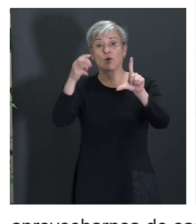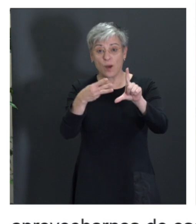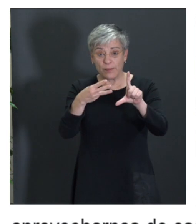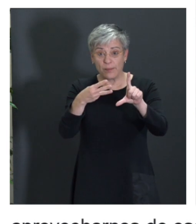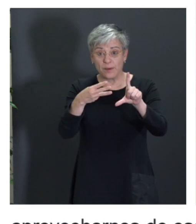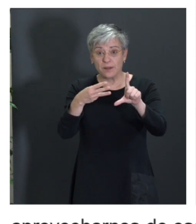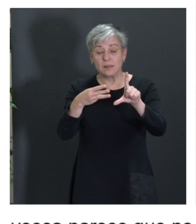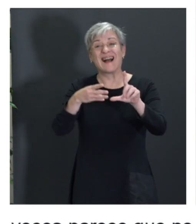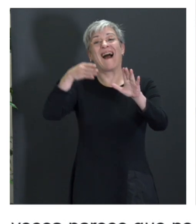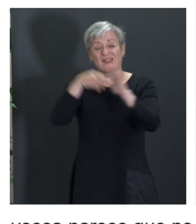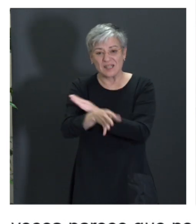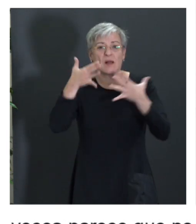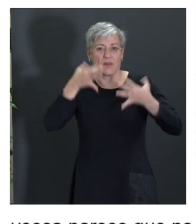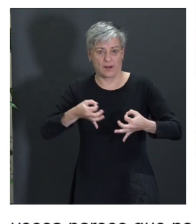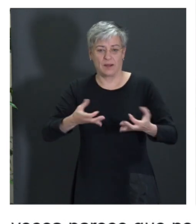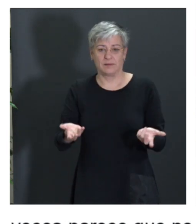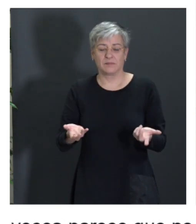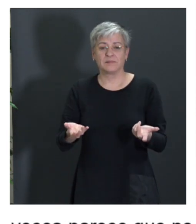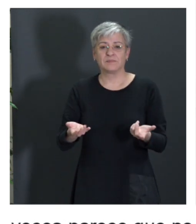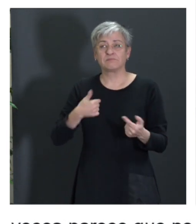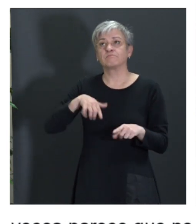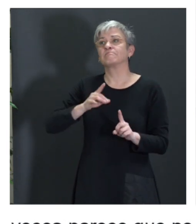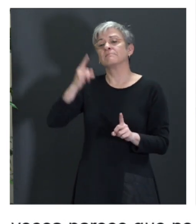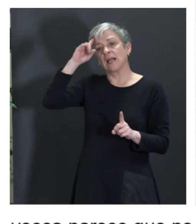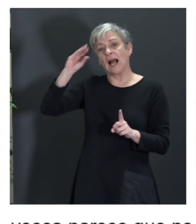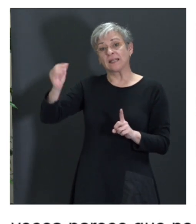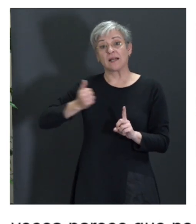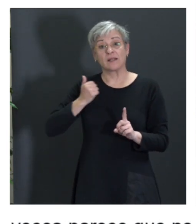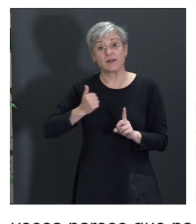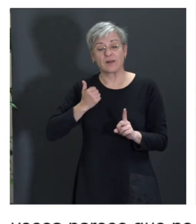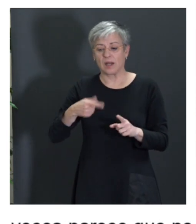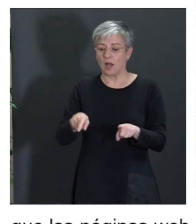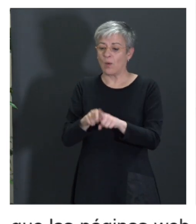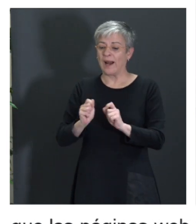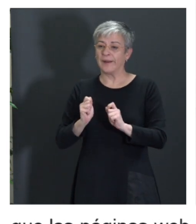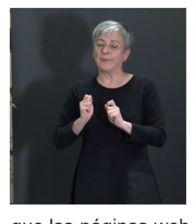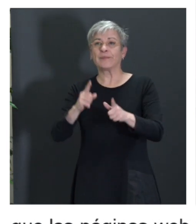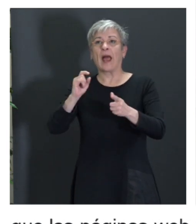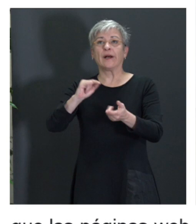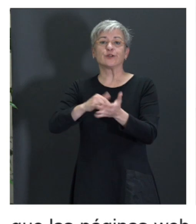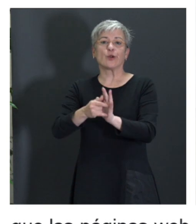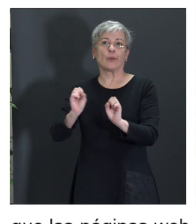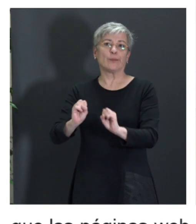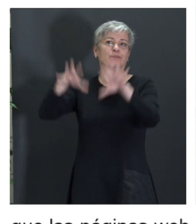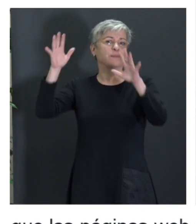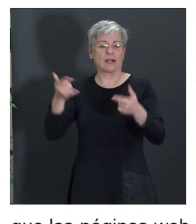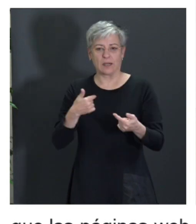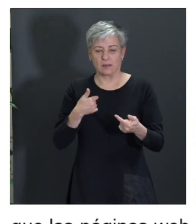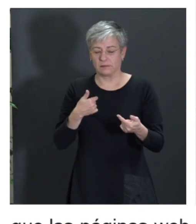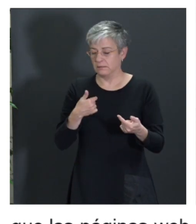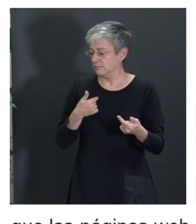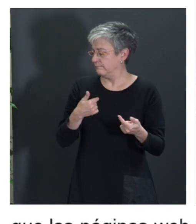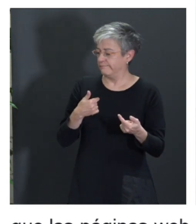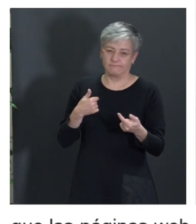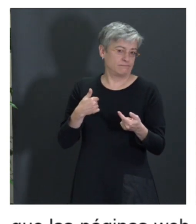accesibles. La inteligencia artificial que se vende como solución mágica, en realidad, no